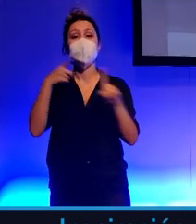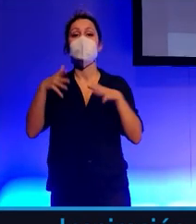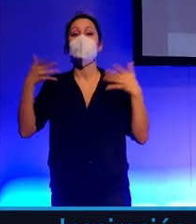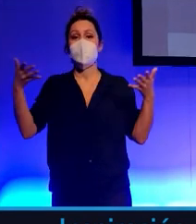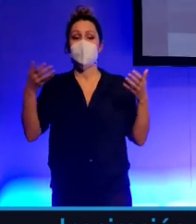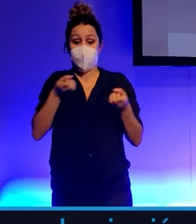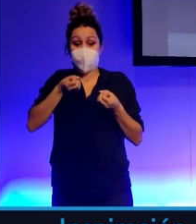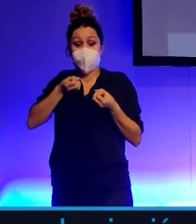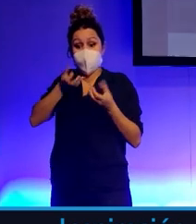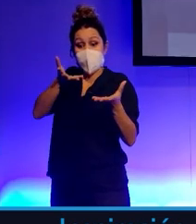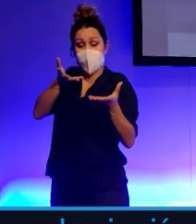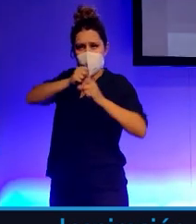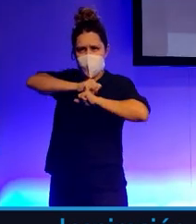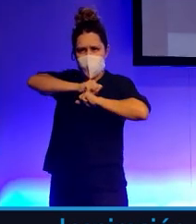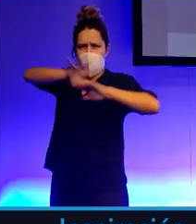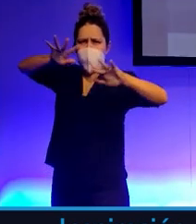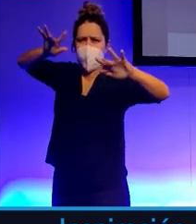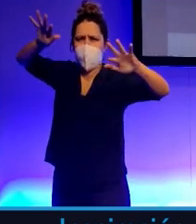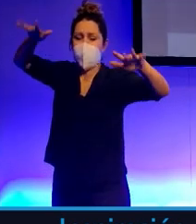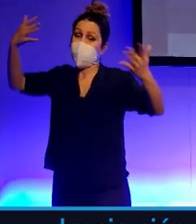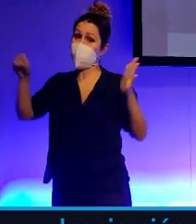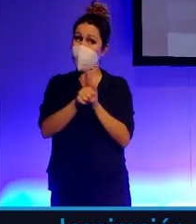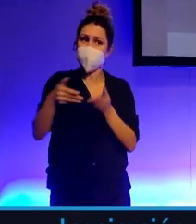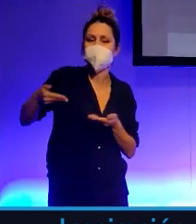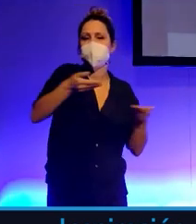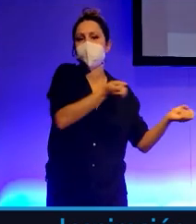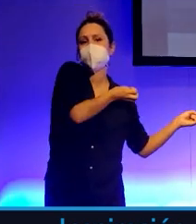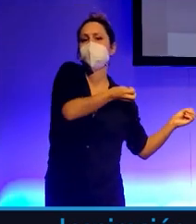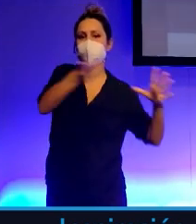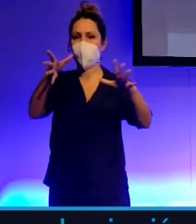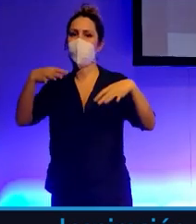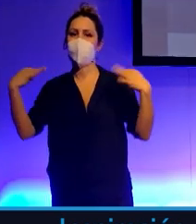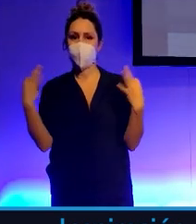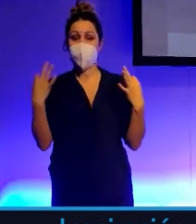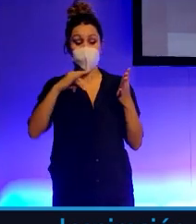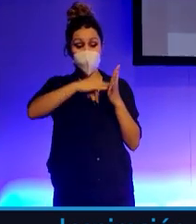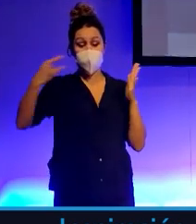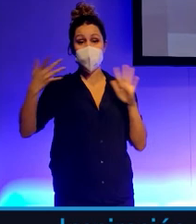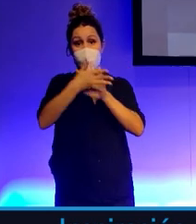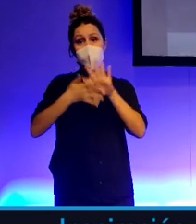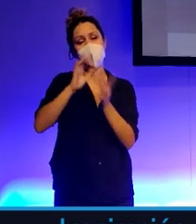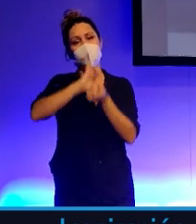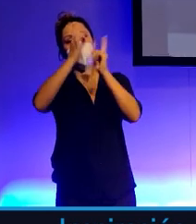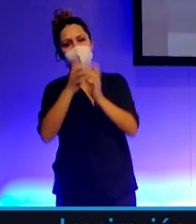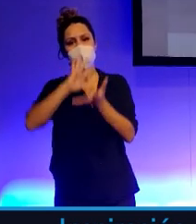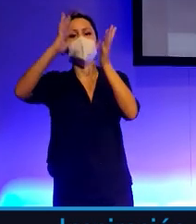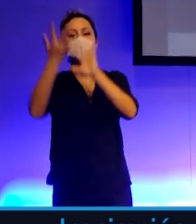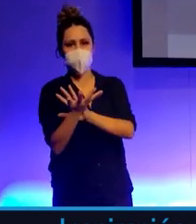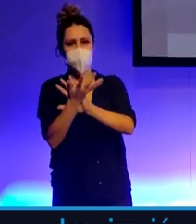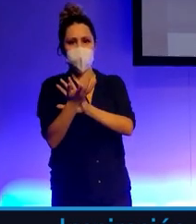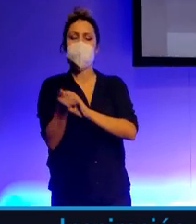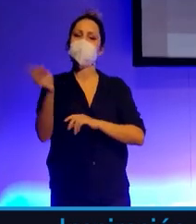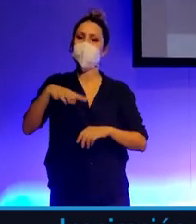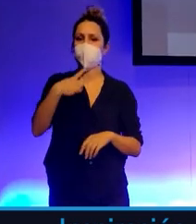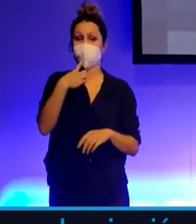mensaje llegue más lejos. Entonces, cuando hablamos de tecnología y cuando hablamos de cambio y de transformación, ¿hablamos de querer ser